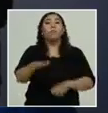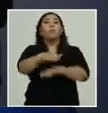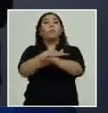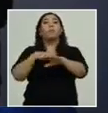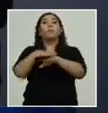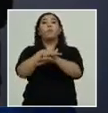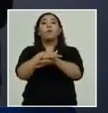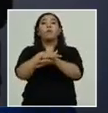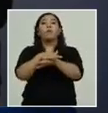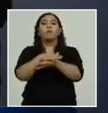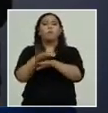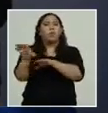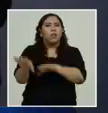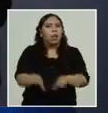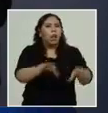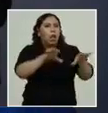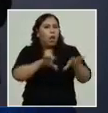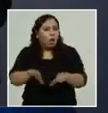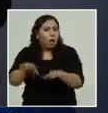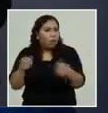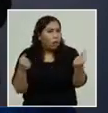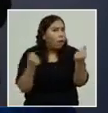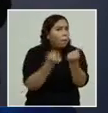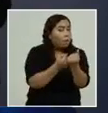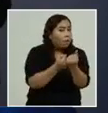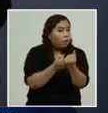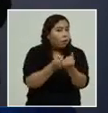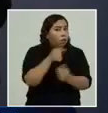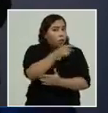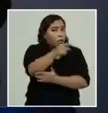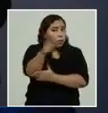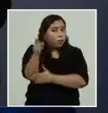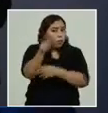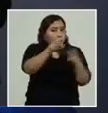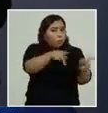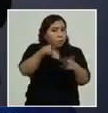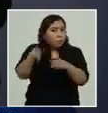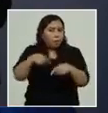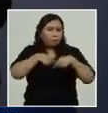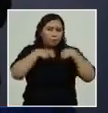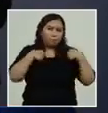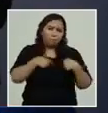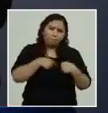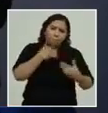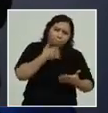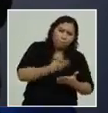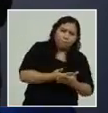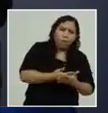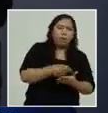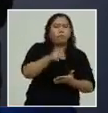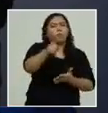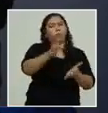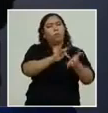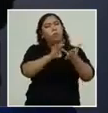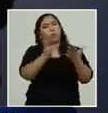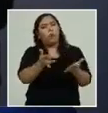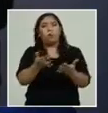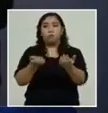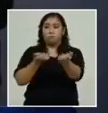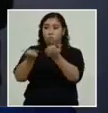estas actividades agradecemos a todos los hondureños de buen corazón a la empresa privada que ha puesto sus recursos